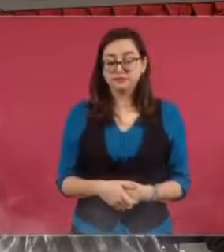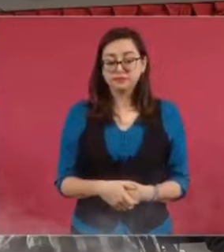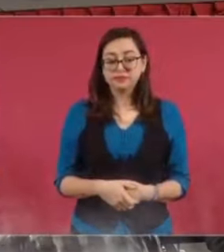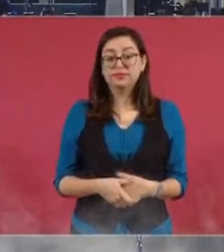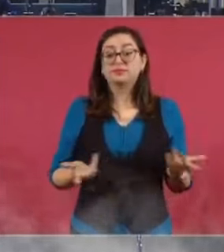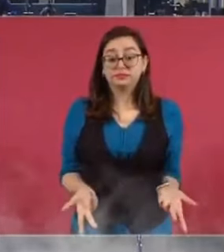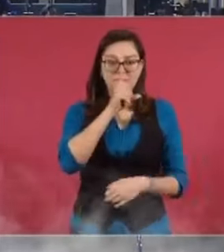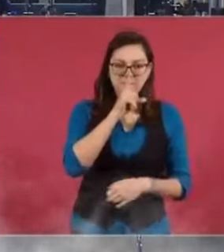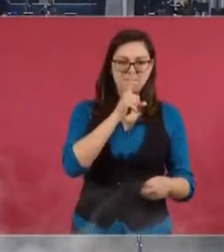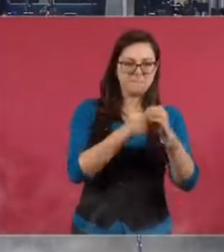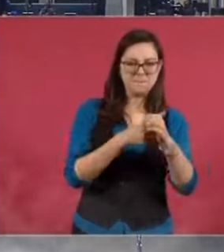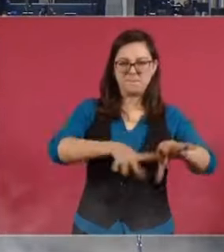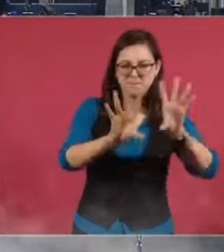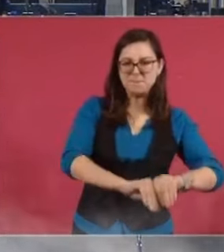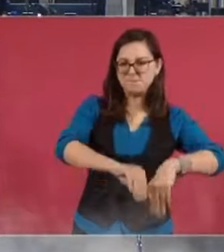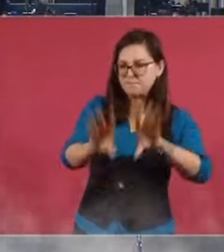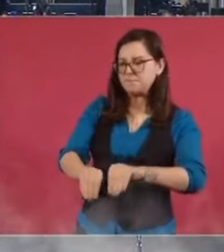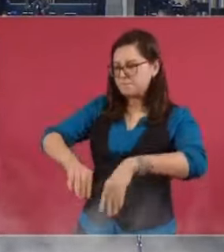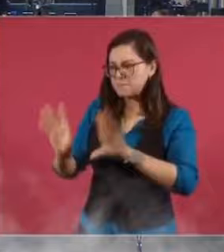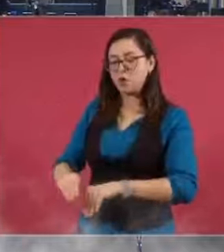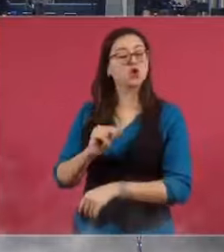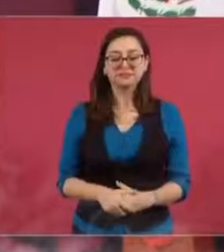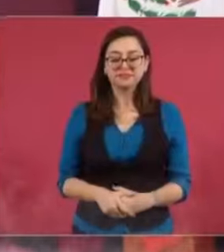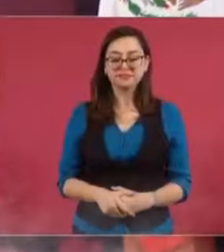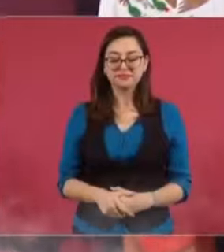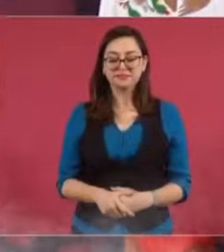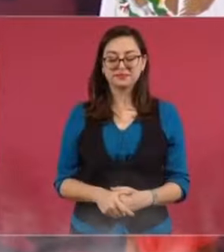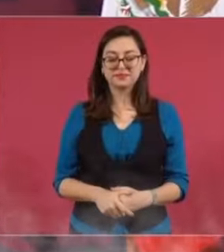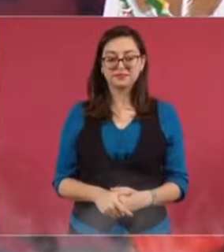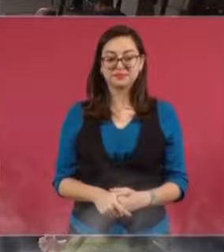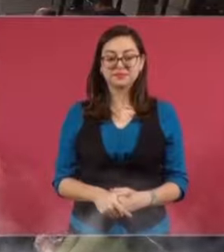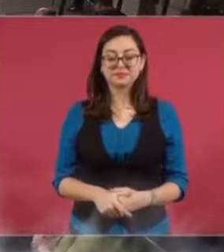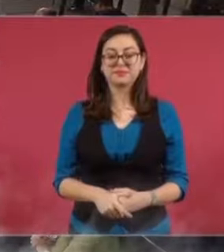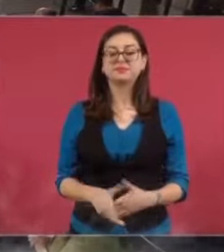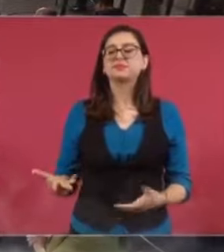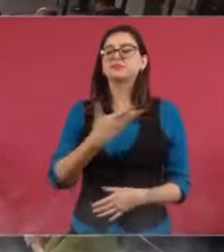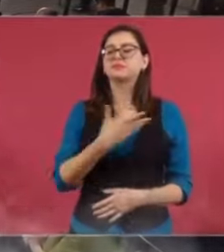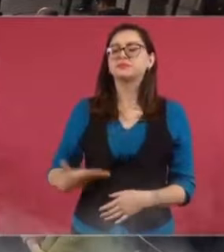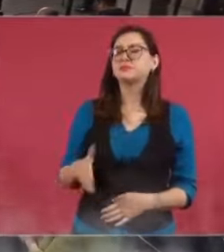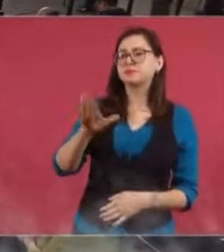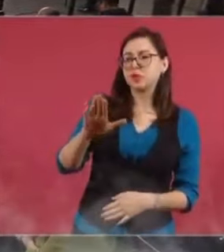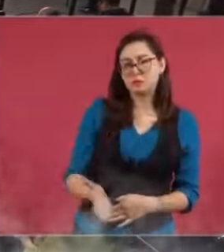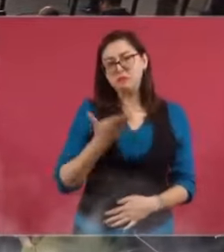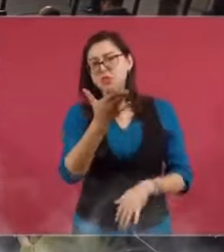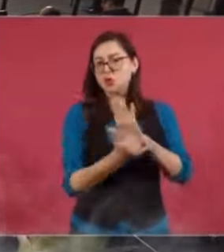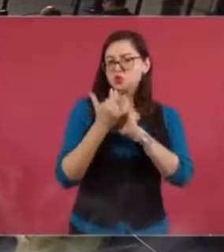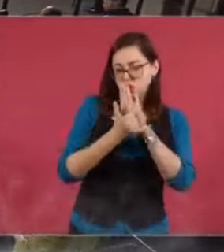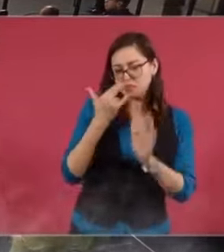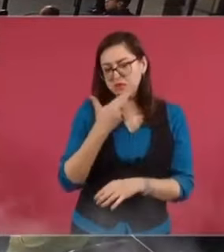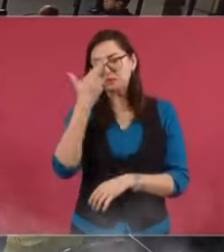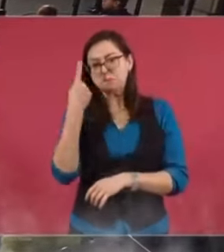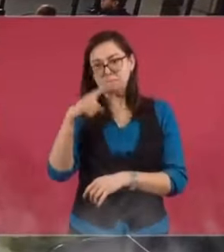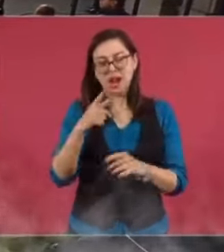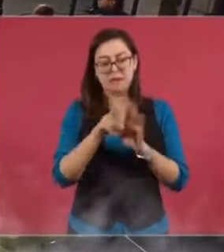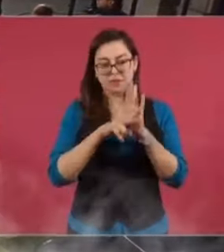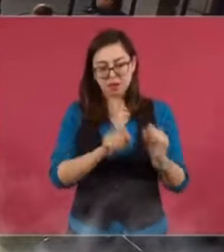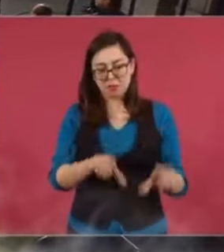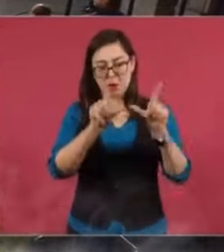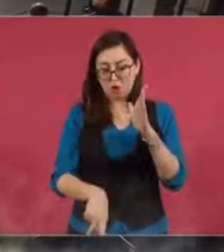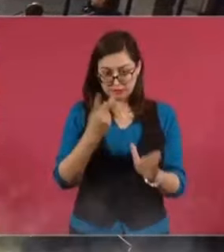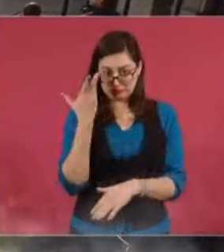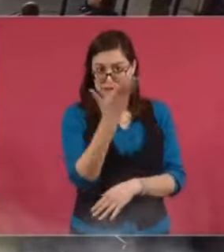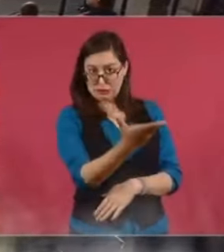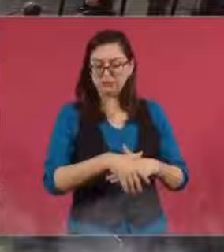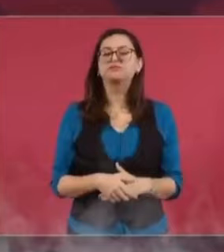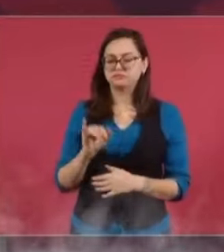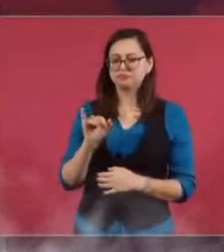Entonces, no a la censura. No solo en México, en ninguna parte del mundo. Presidente, solicitó alguna revisión a la plataforma de YouTube, esto con el fin de que le regresaran el video a la plataforma. Sí,